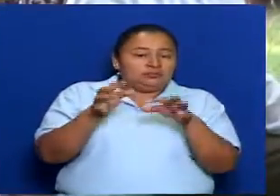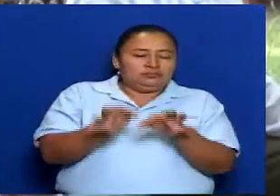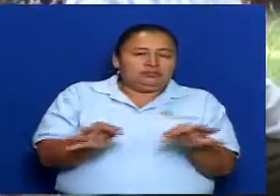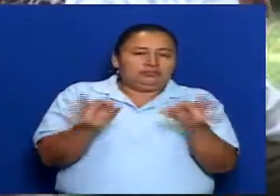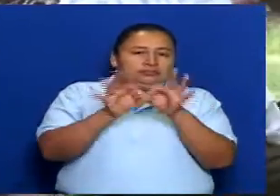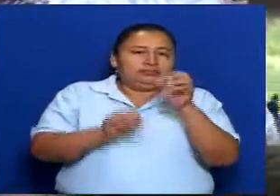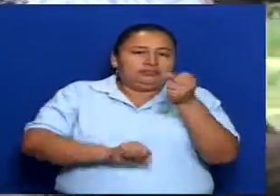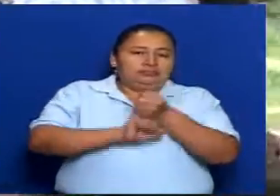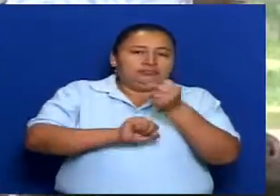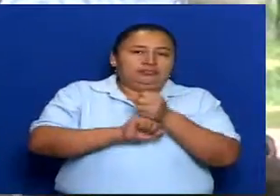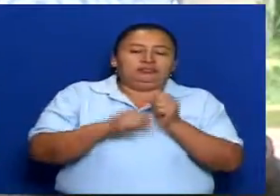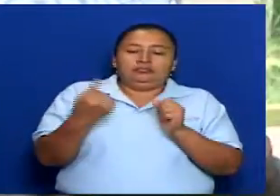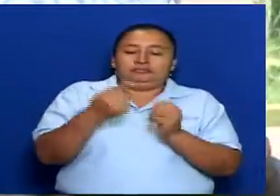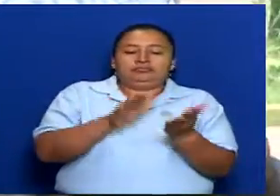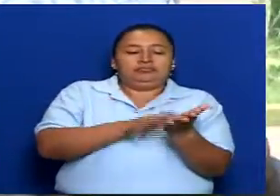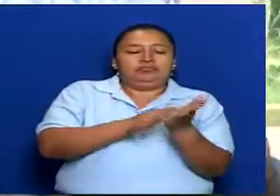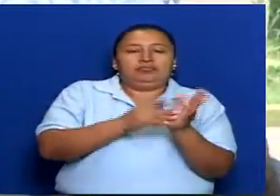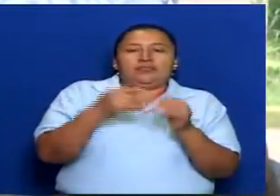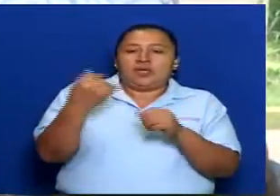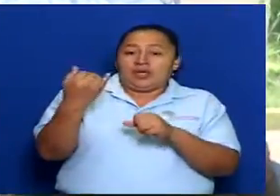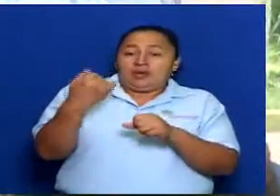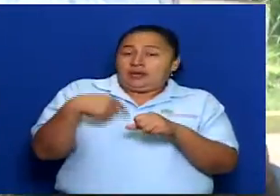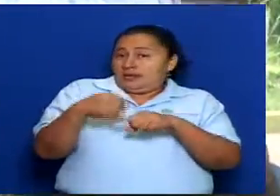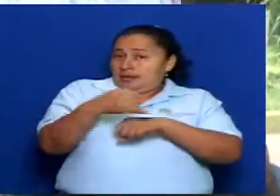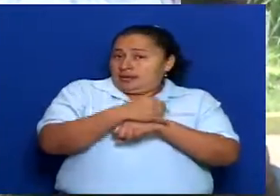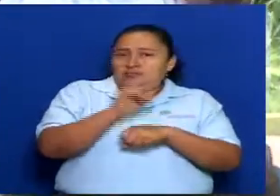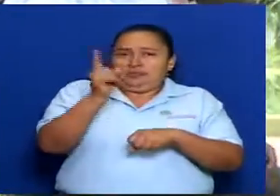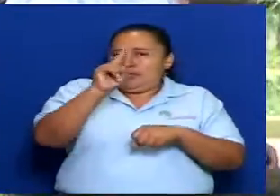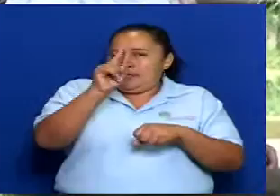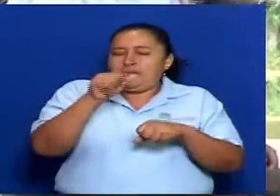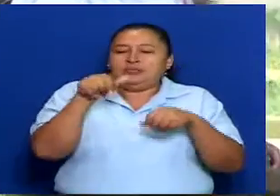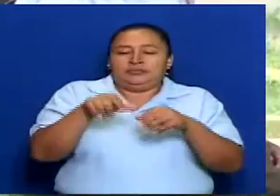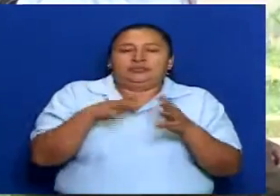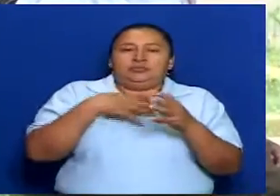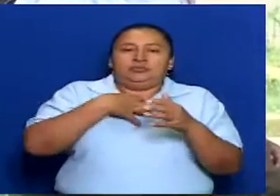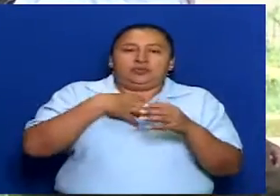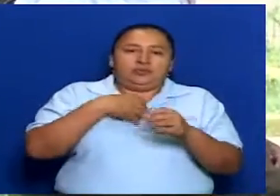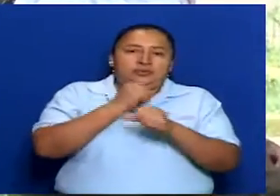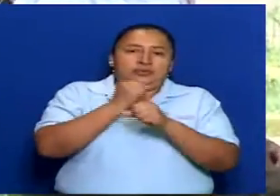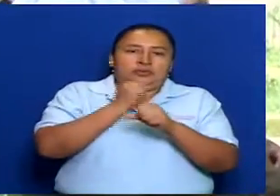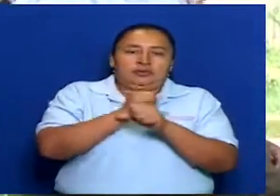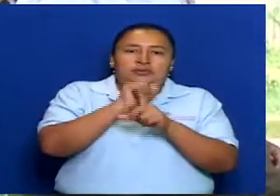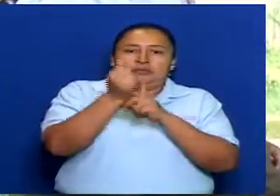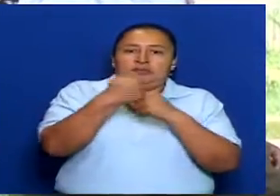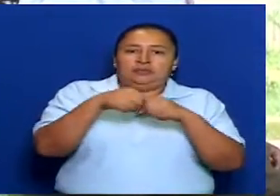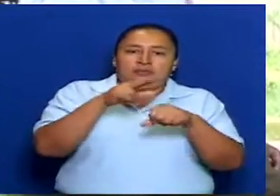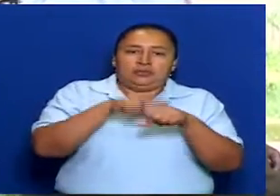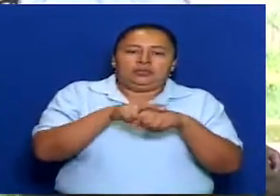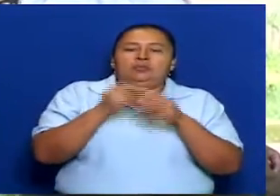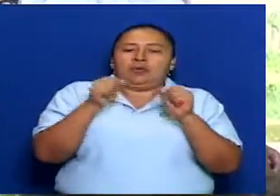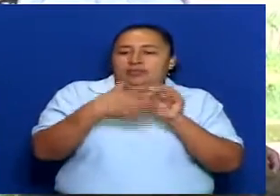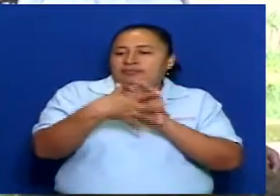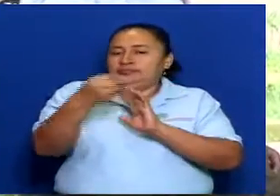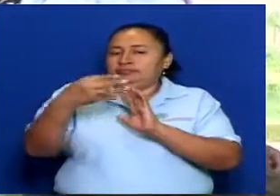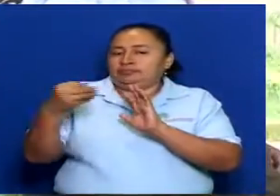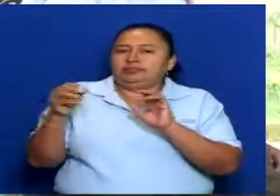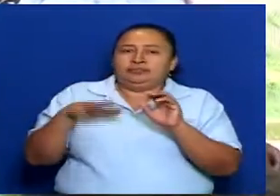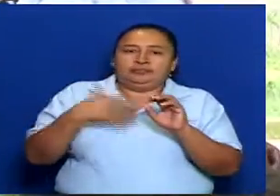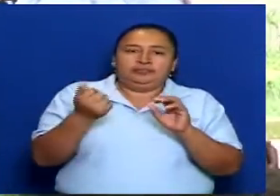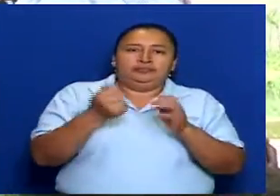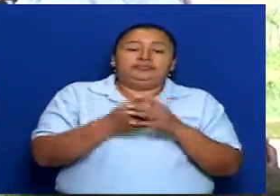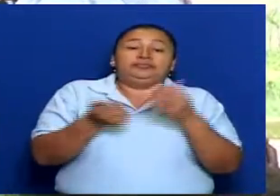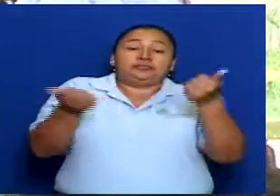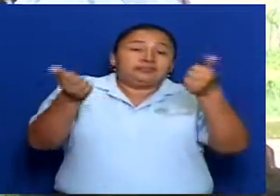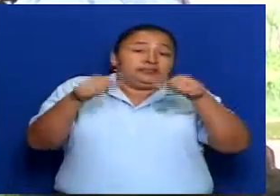pues, porque no es una cuestión aislada de lo que es el poder legislativo de Nicaragua. En ese